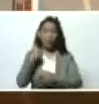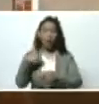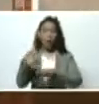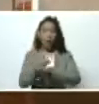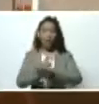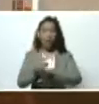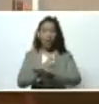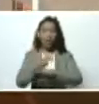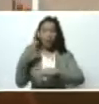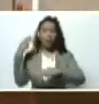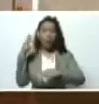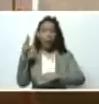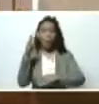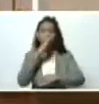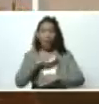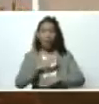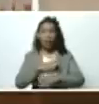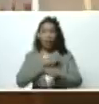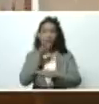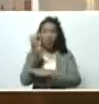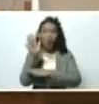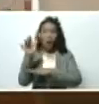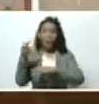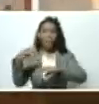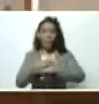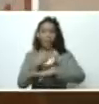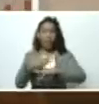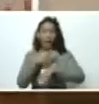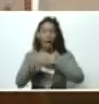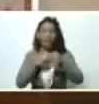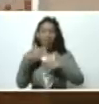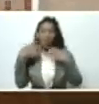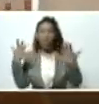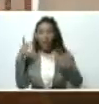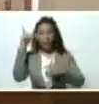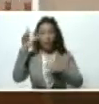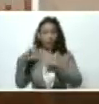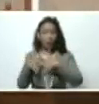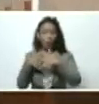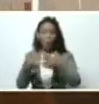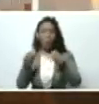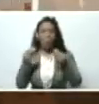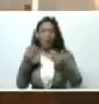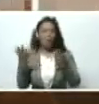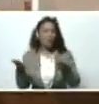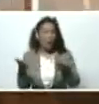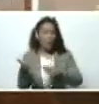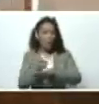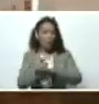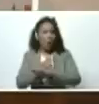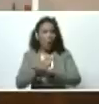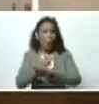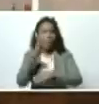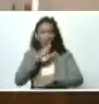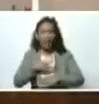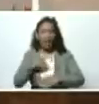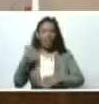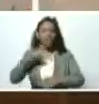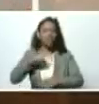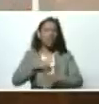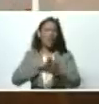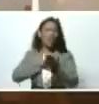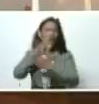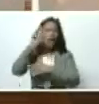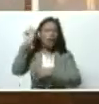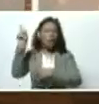gobernador de Barinas estuvo en Miami, allá, yo no sé, haciendo qué, en Estados Unidos, para que el gobernador de Barinas necesita viajar a Estados